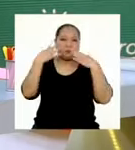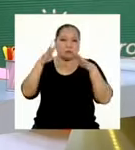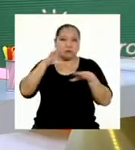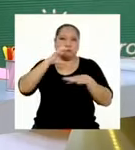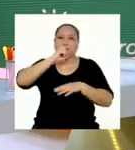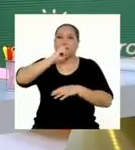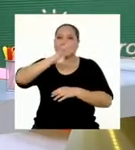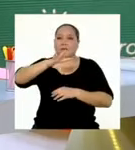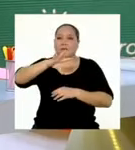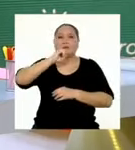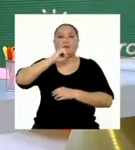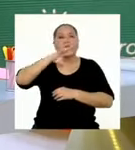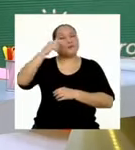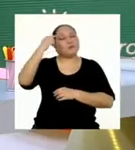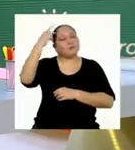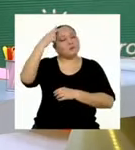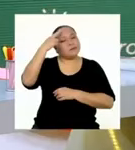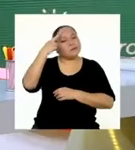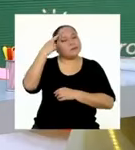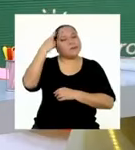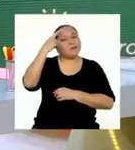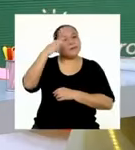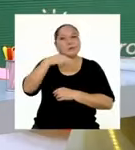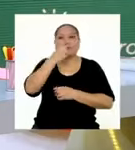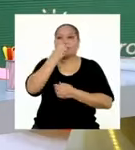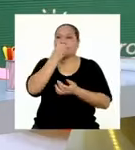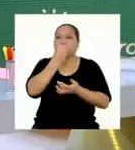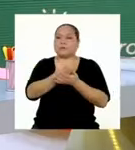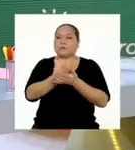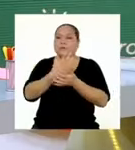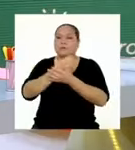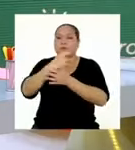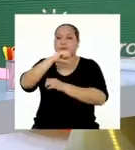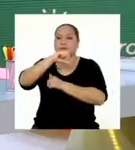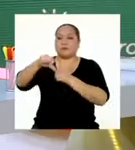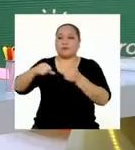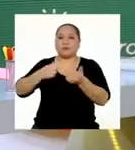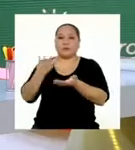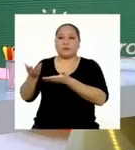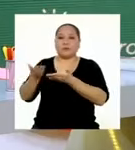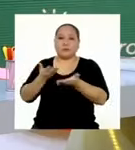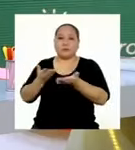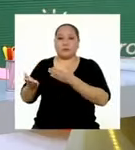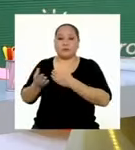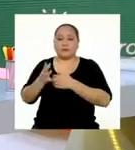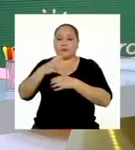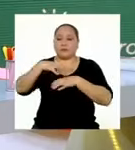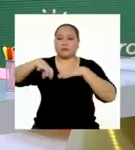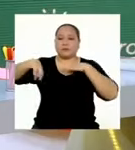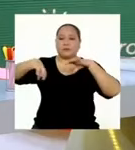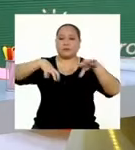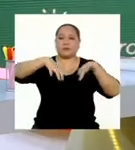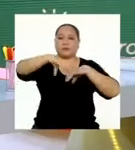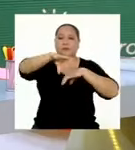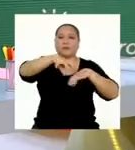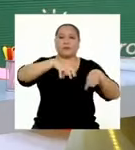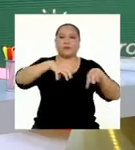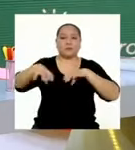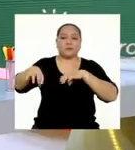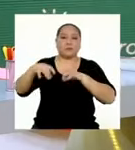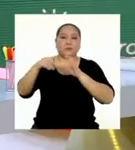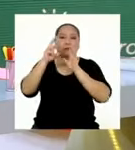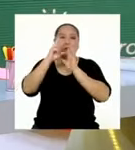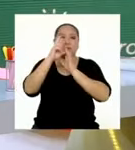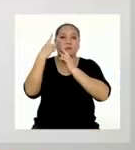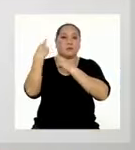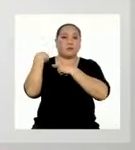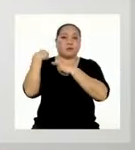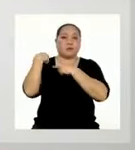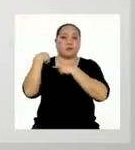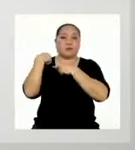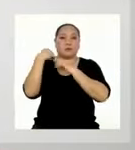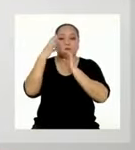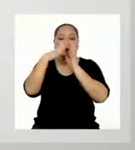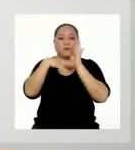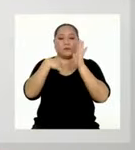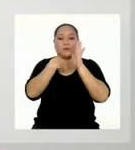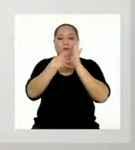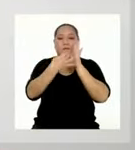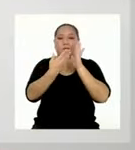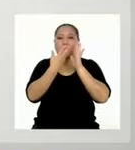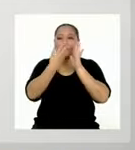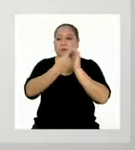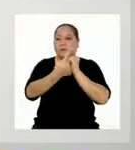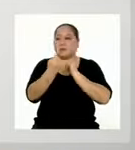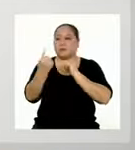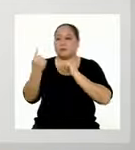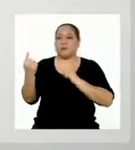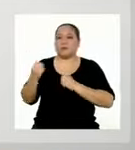hemos venido reflexionando, parte de una buena convivencia se logra cuando hay una distribución equitativa de las responsabilidades. ¿Y qué es